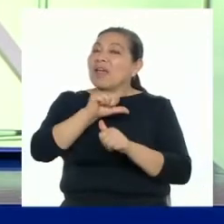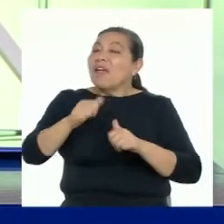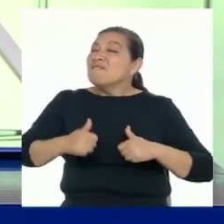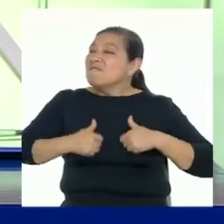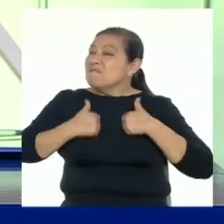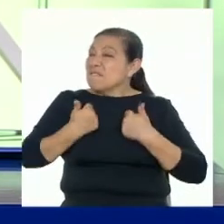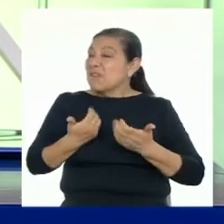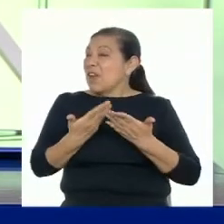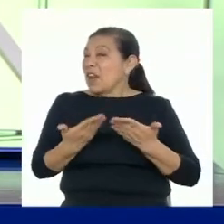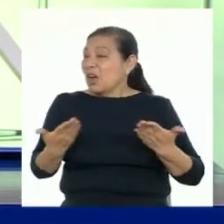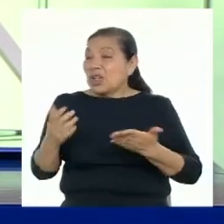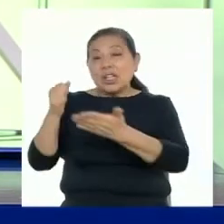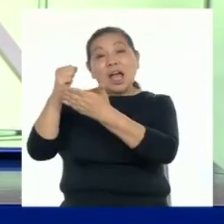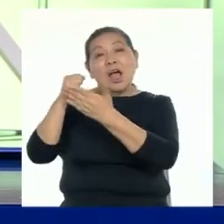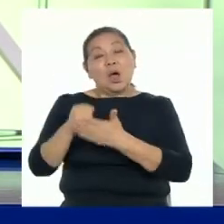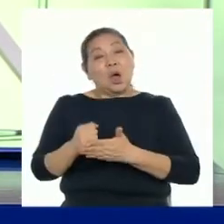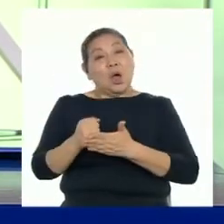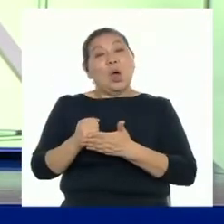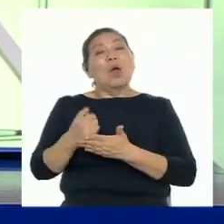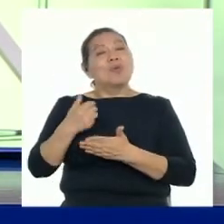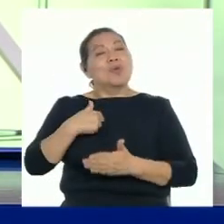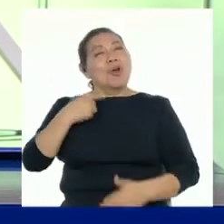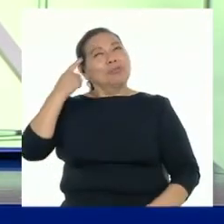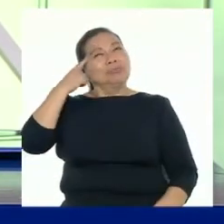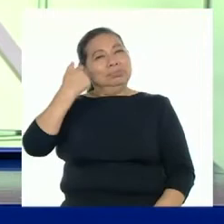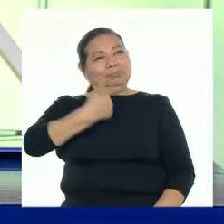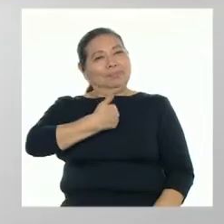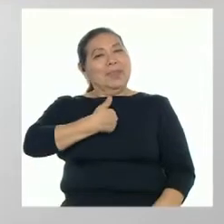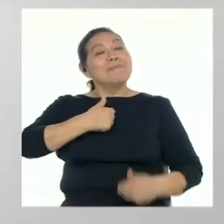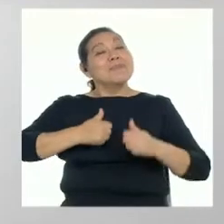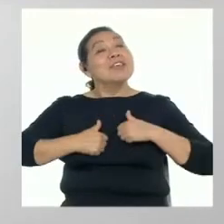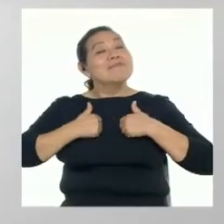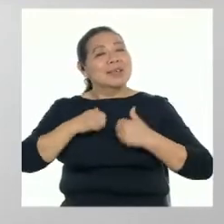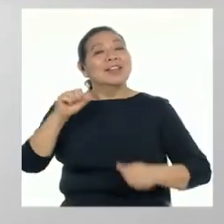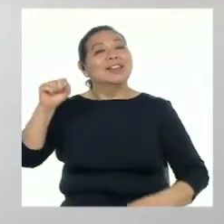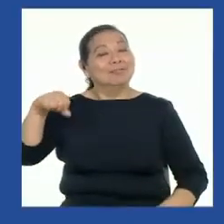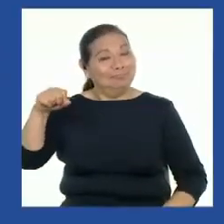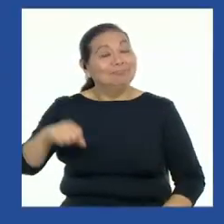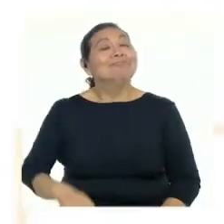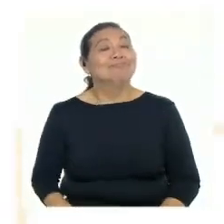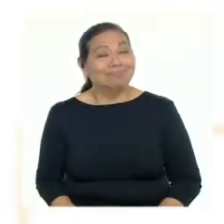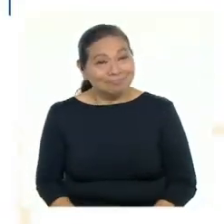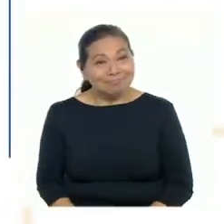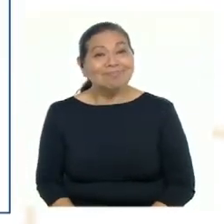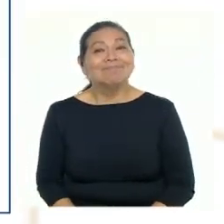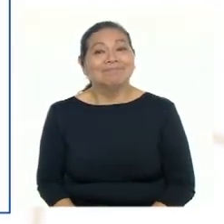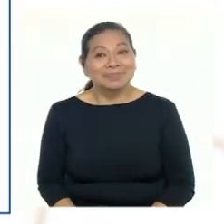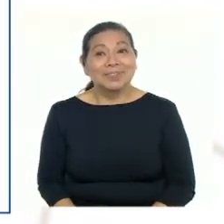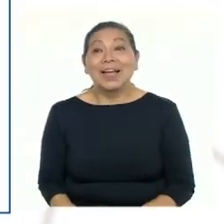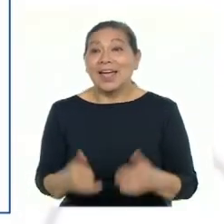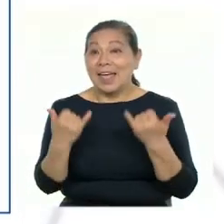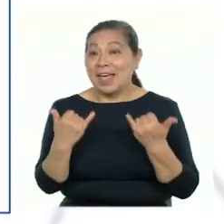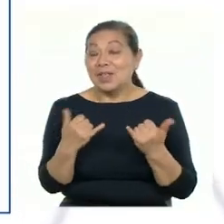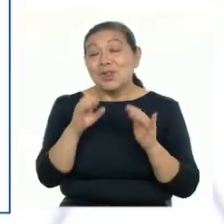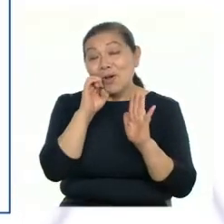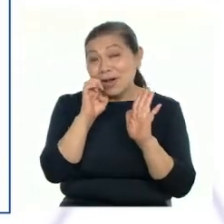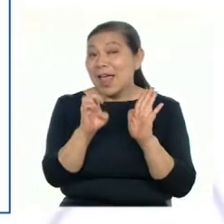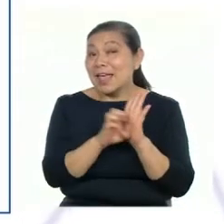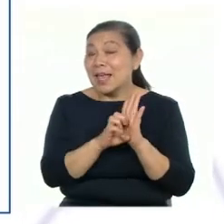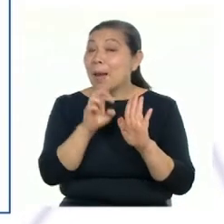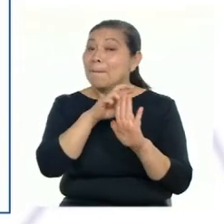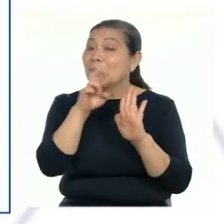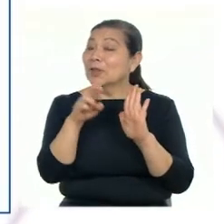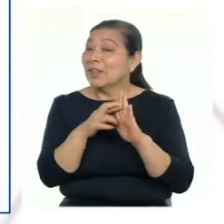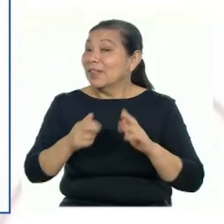y todas esas cosas que ayudarán en nuestro autoconocimiento. Sí, Jonathan. Este es un ejemplo de